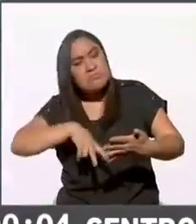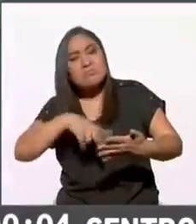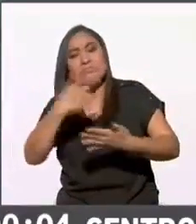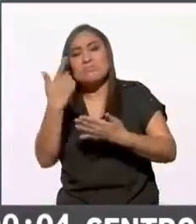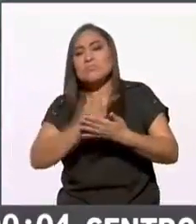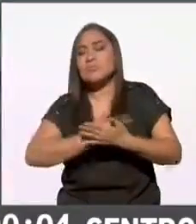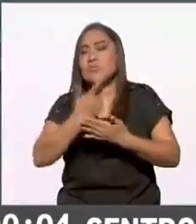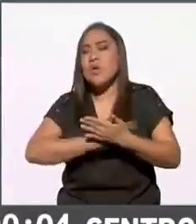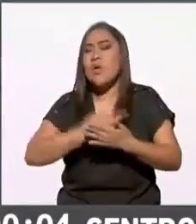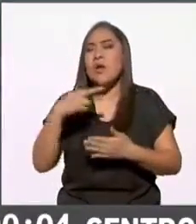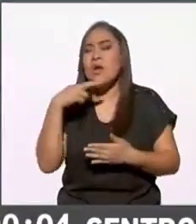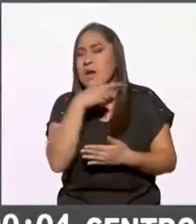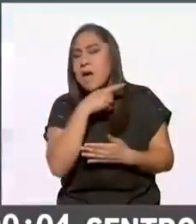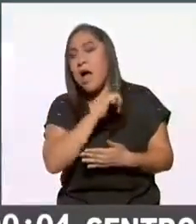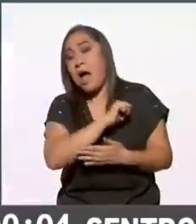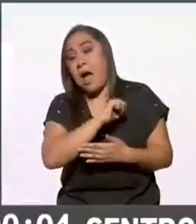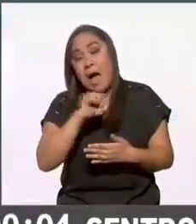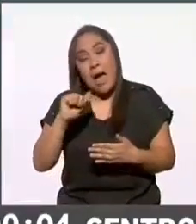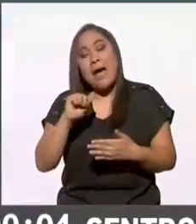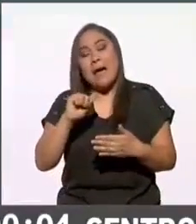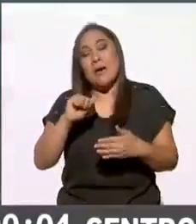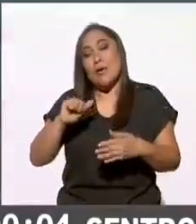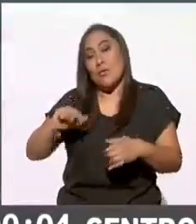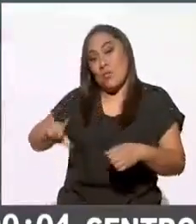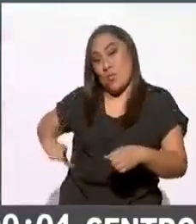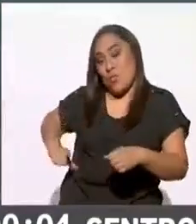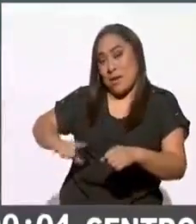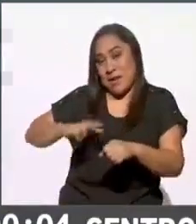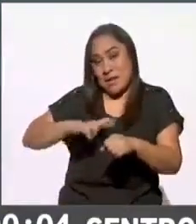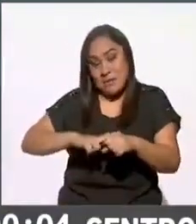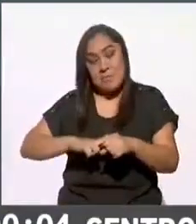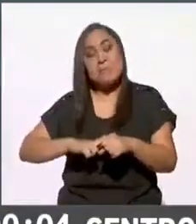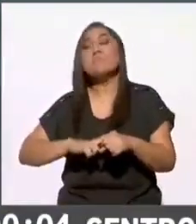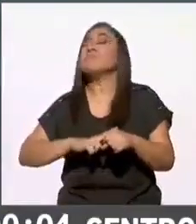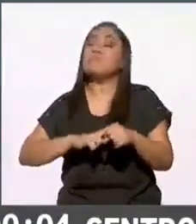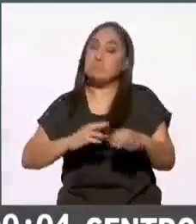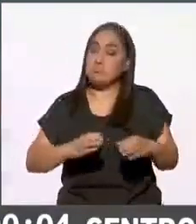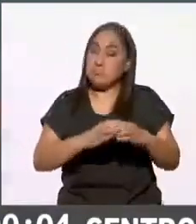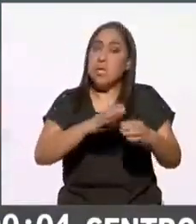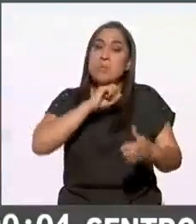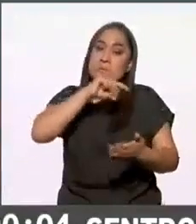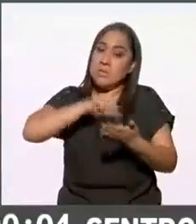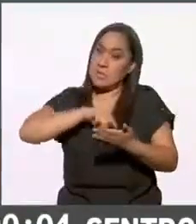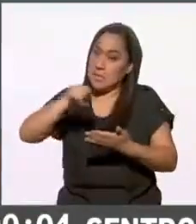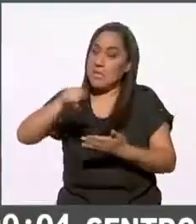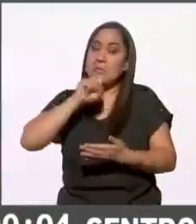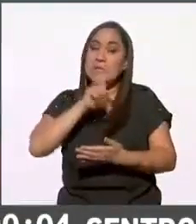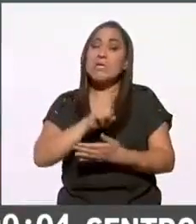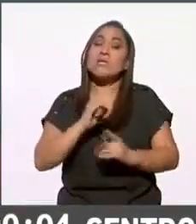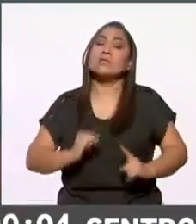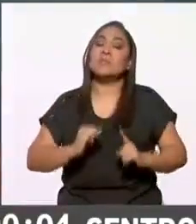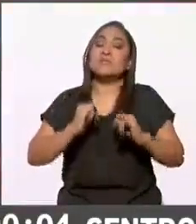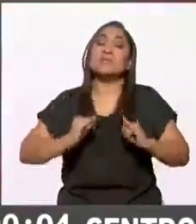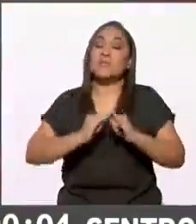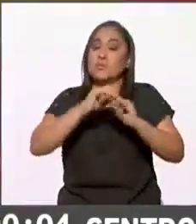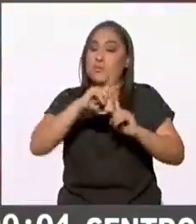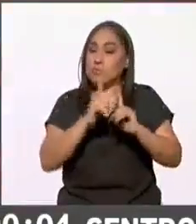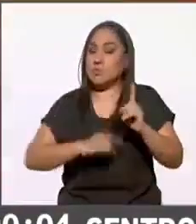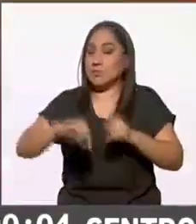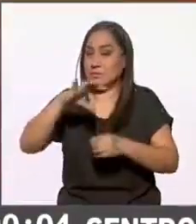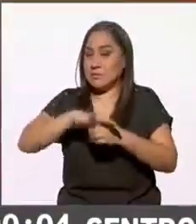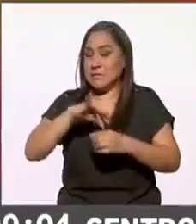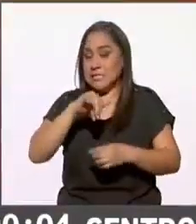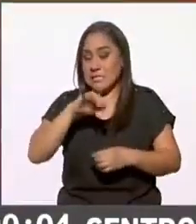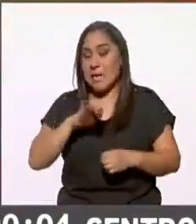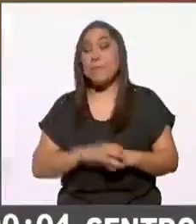conteo rápido en materia de gubernaturas todo concentrado ahí en el Instituto Nacional Electoral así es los datos que